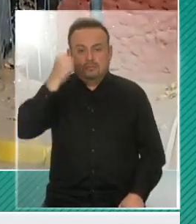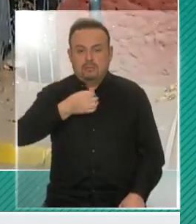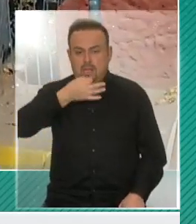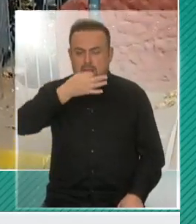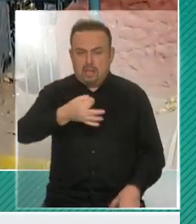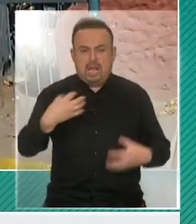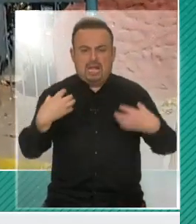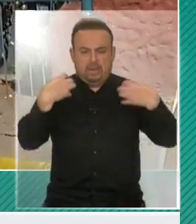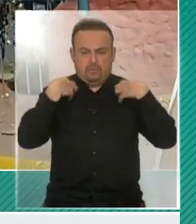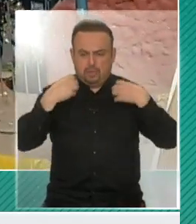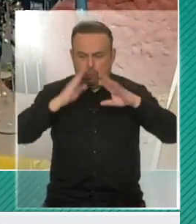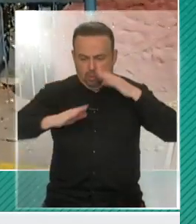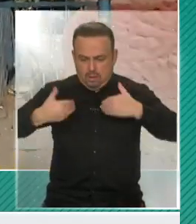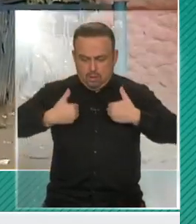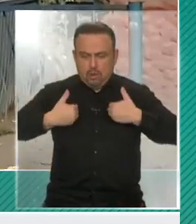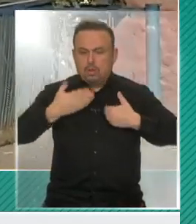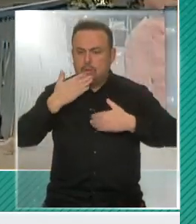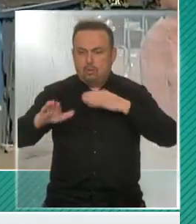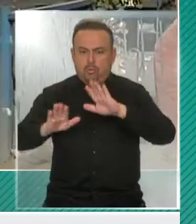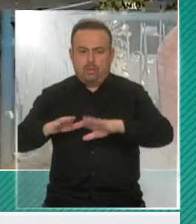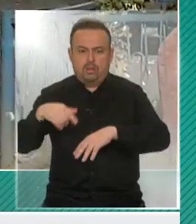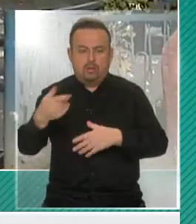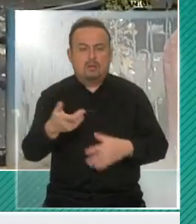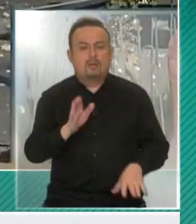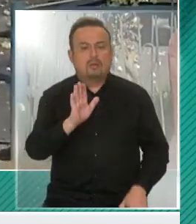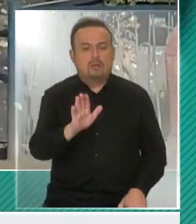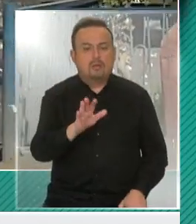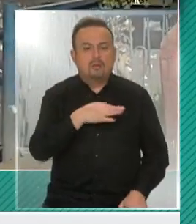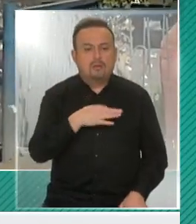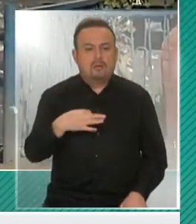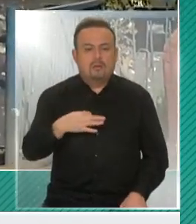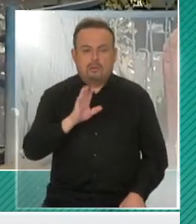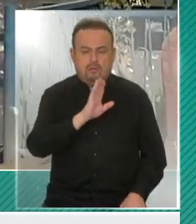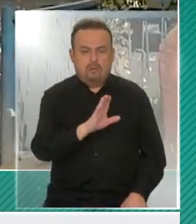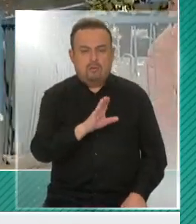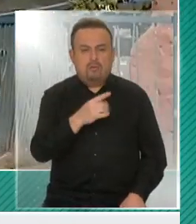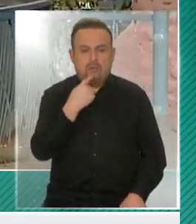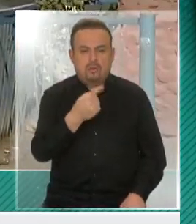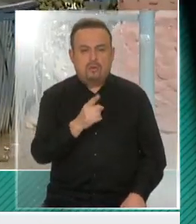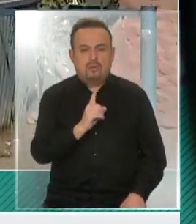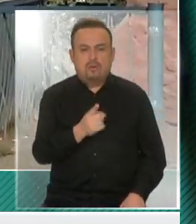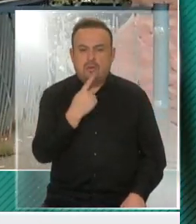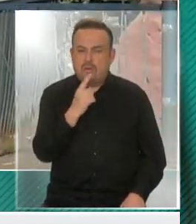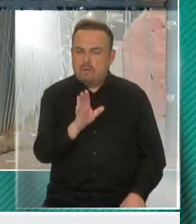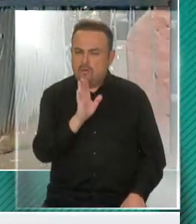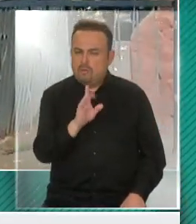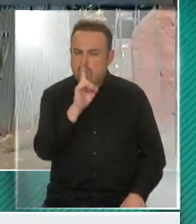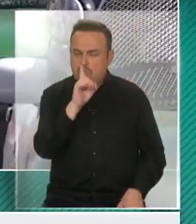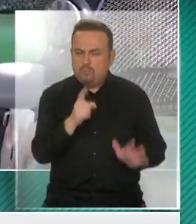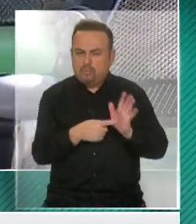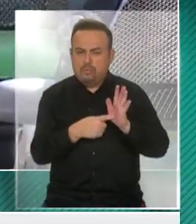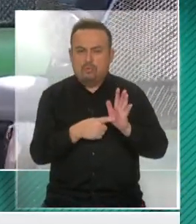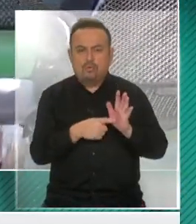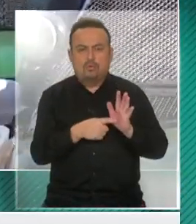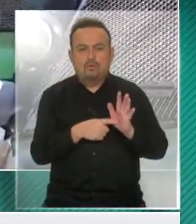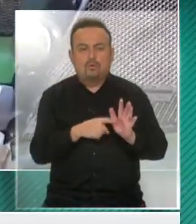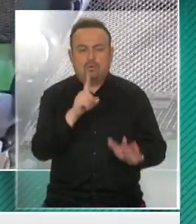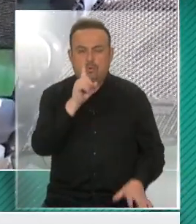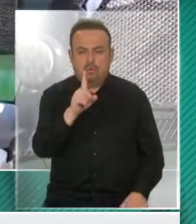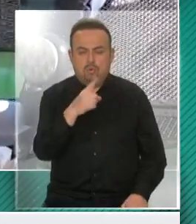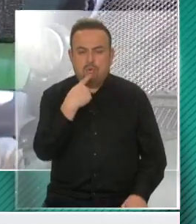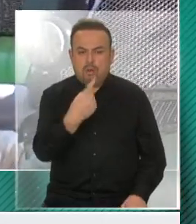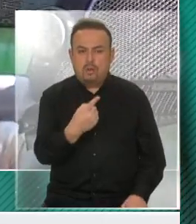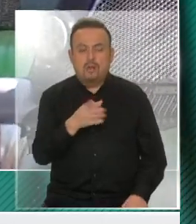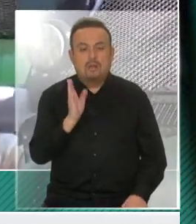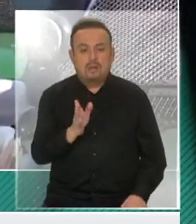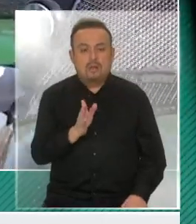Responsabilidad para cuidarse a uno y solidaridad para cuidar a los demás. Ministro, y en este sentido, sí, a propósito de los hechos de violencia... Solo un punto, Andrea, solo un punto.